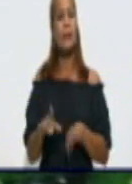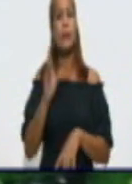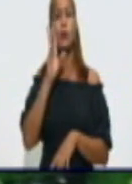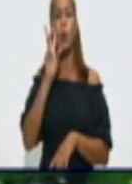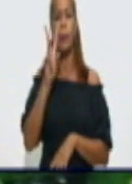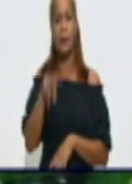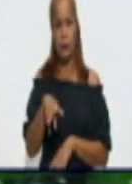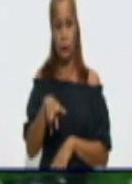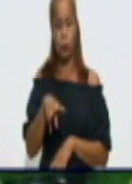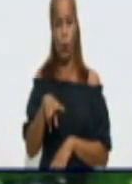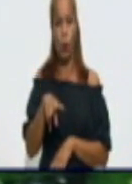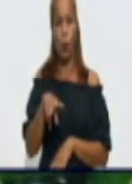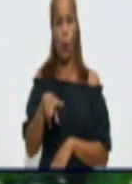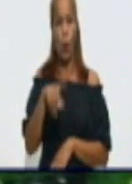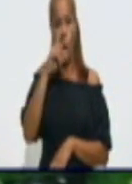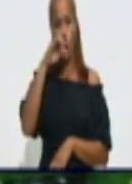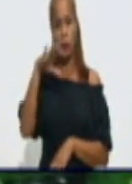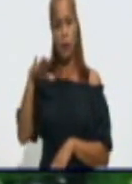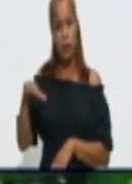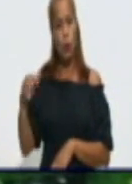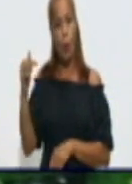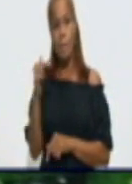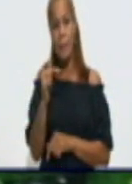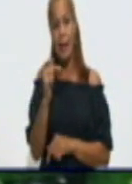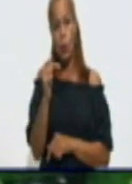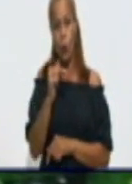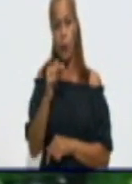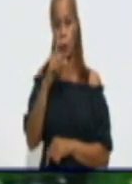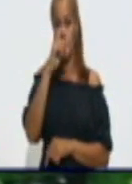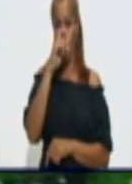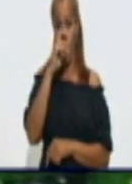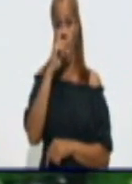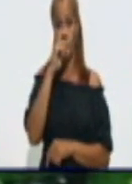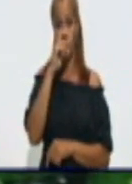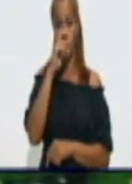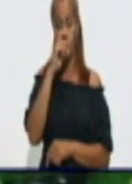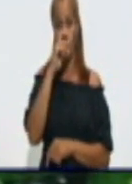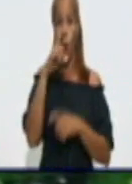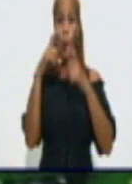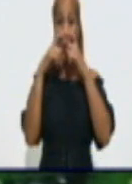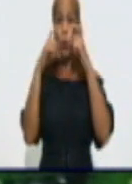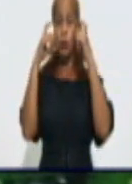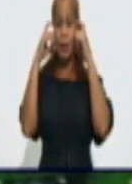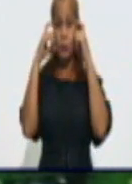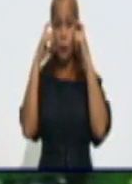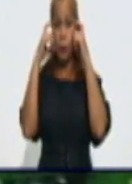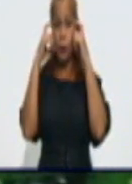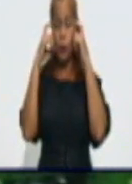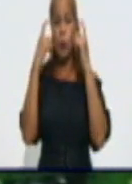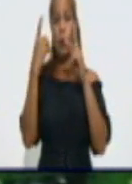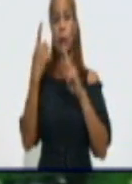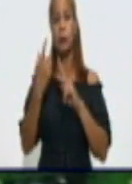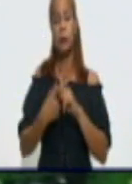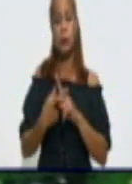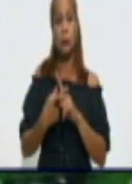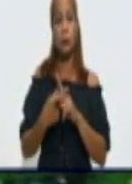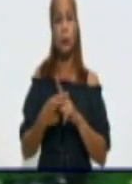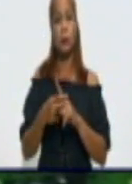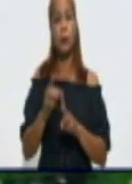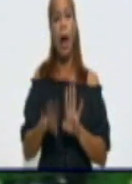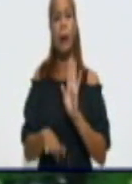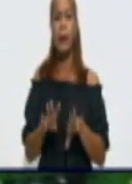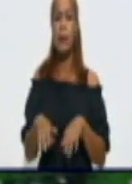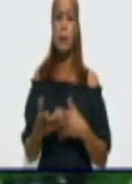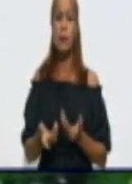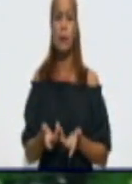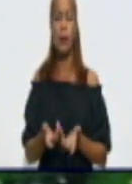niños menores de un año en brazos con un nasobuco y el niñito o la niña apenas se lo toca. Es como